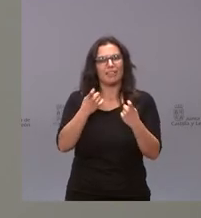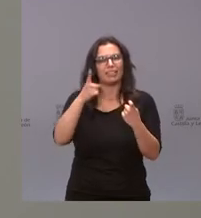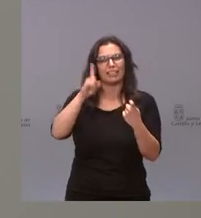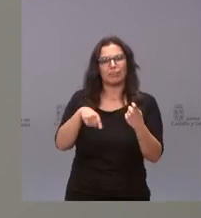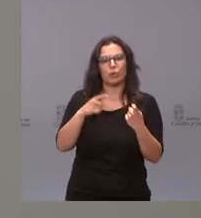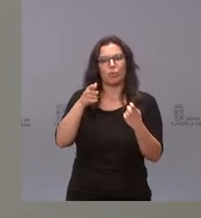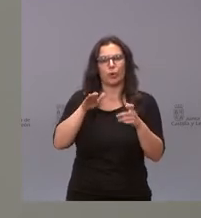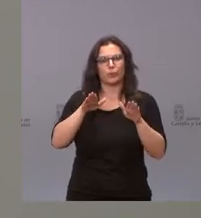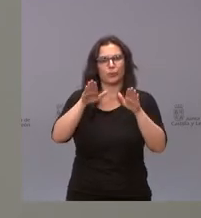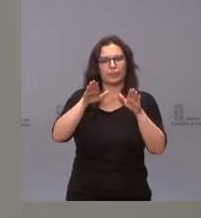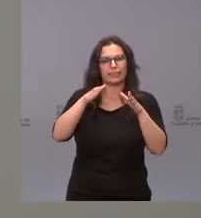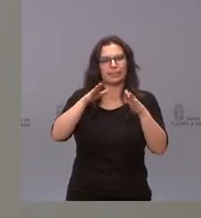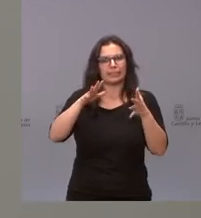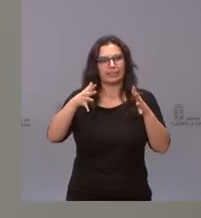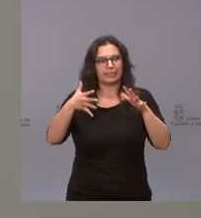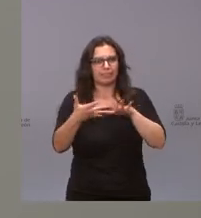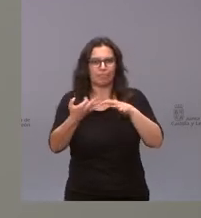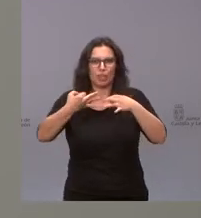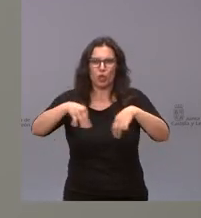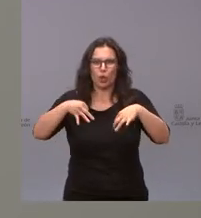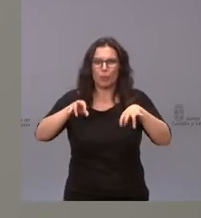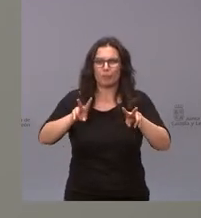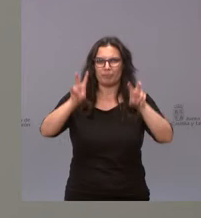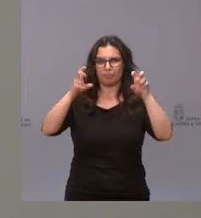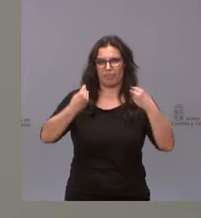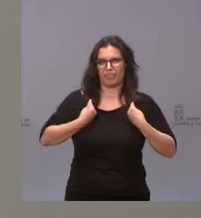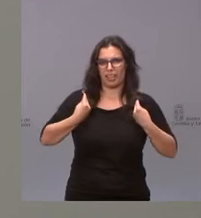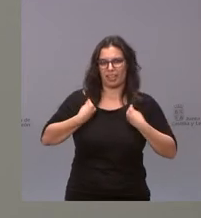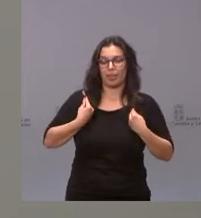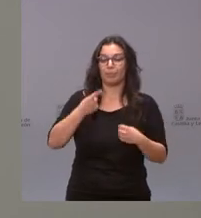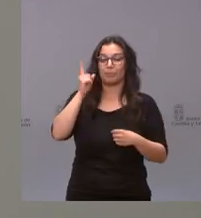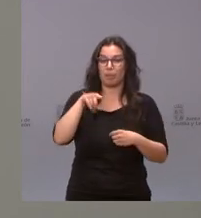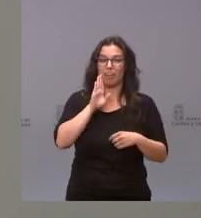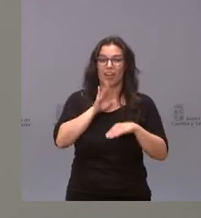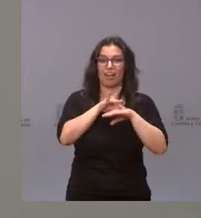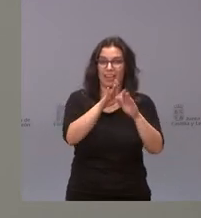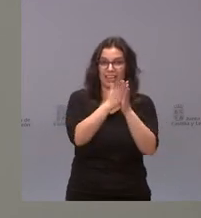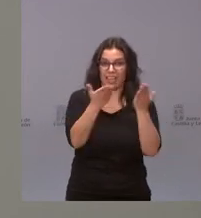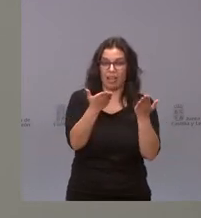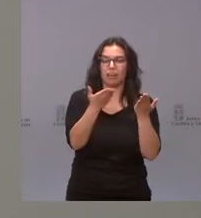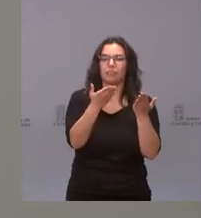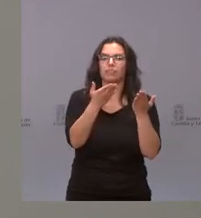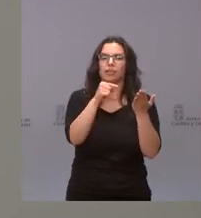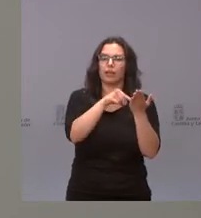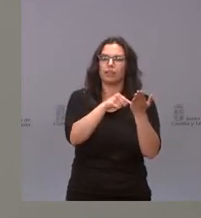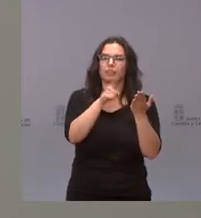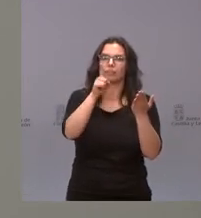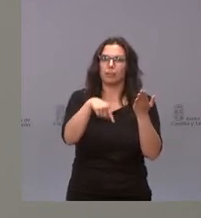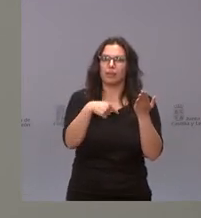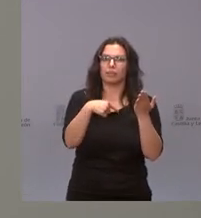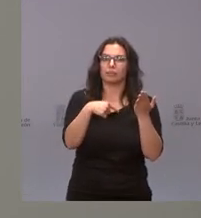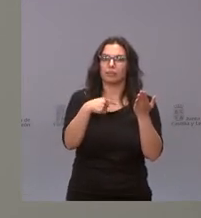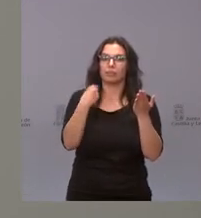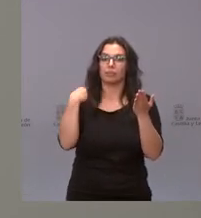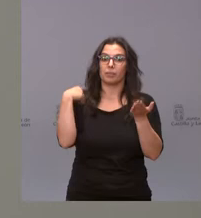normalizar la vida de los mismos. De la misma manera, en esa guía se amplía la presencia que puede haber en